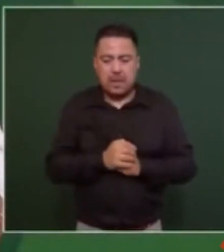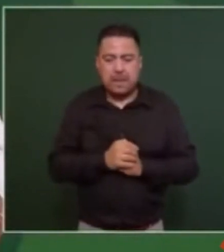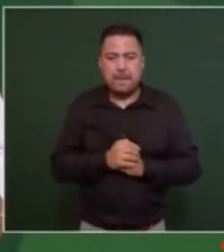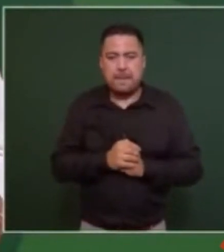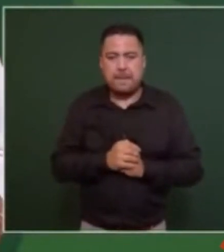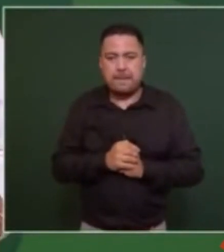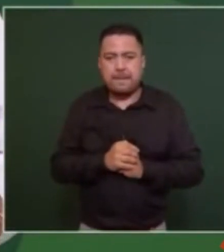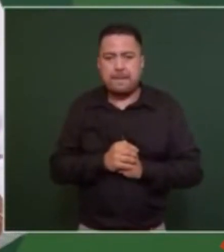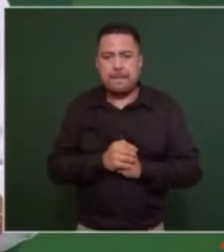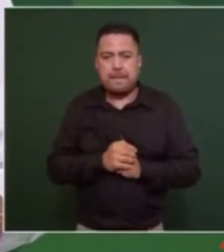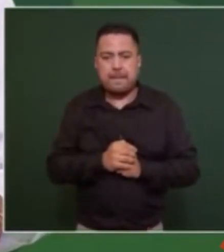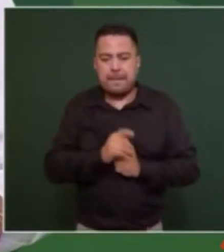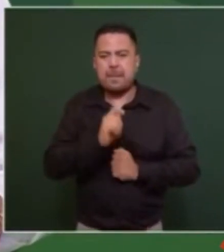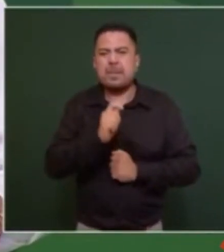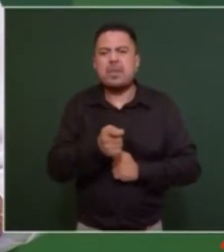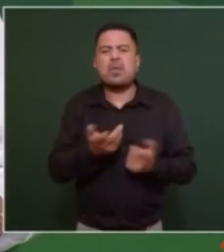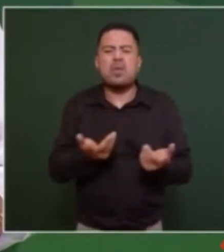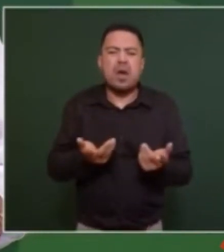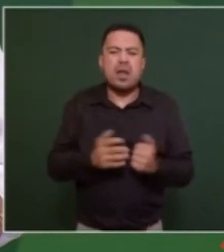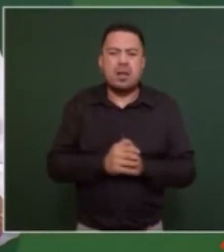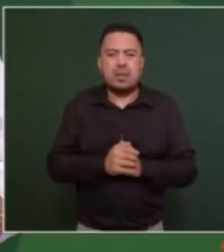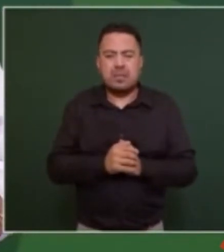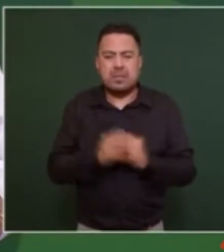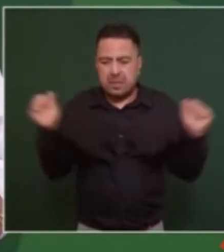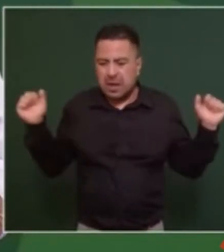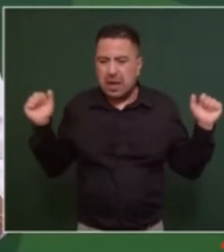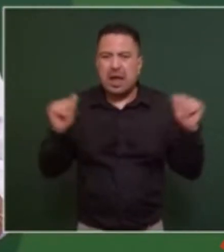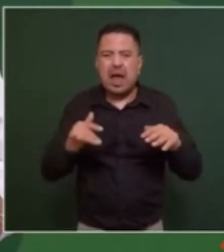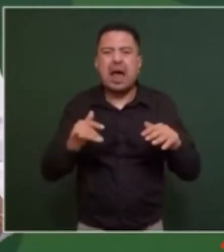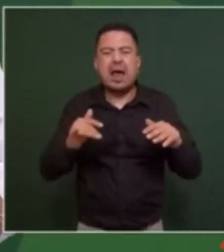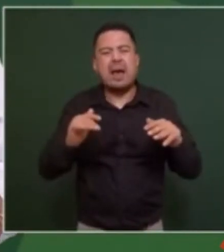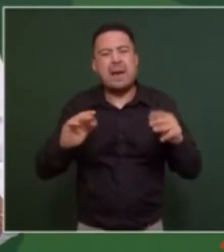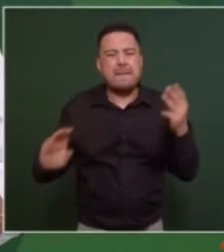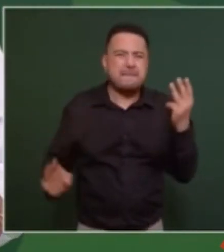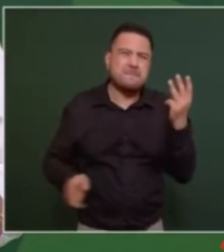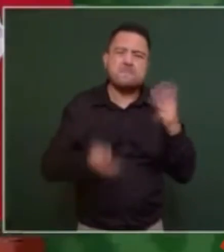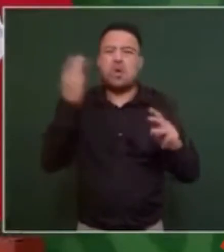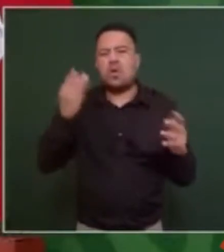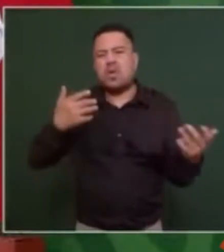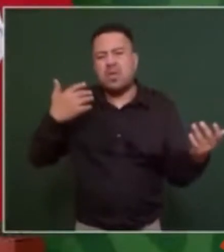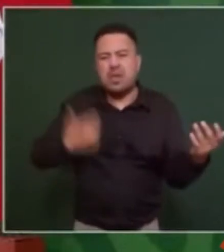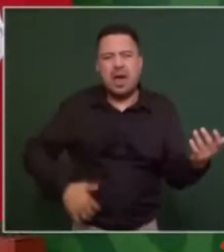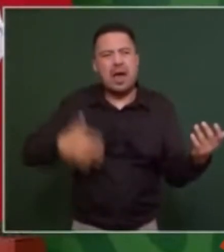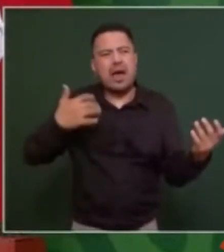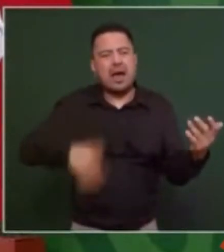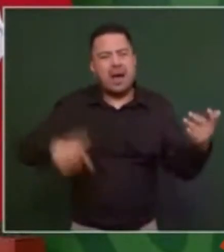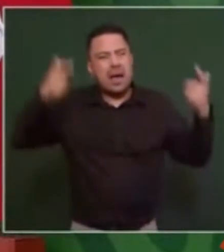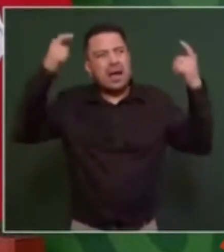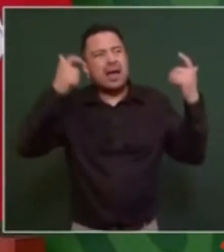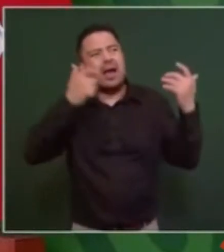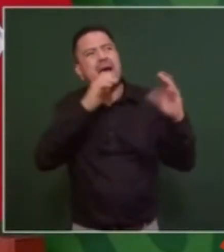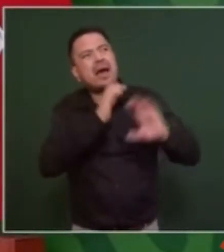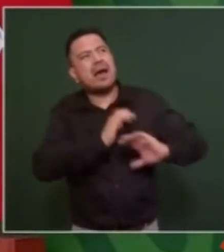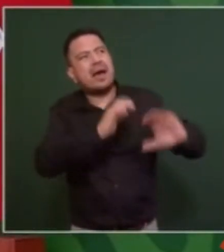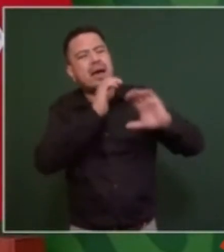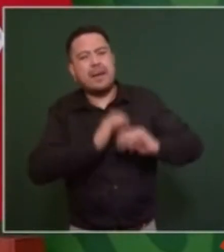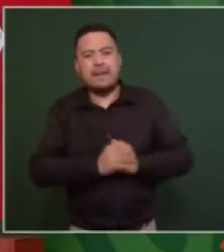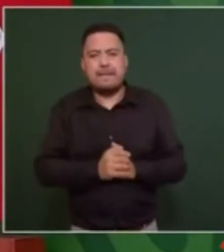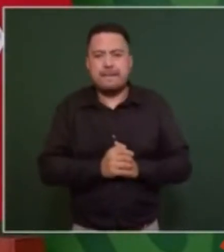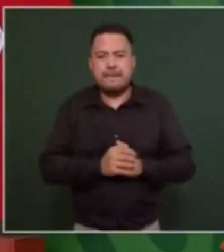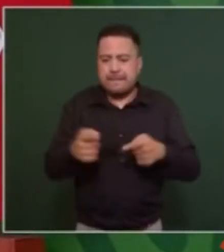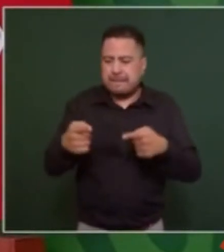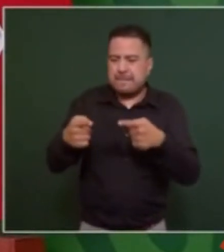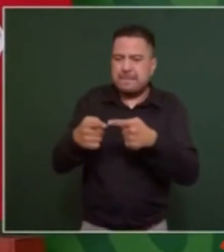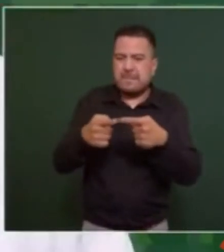Y son la Gala Mundial del Mariachi, el Parque de las